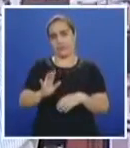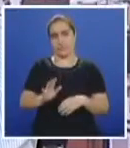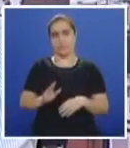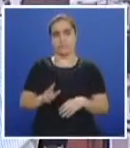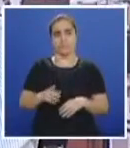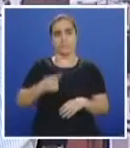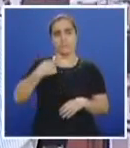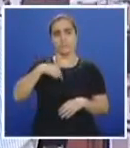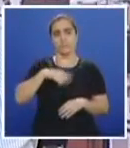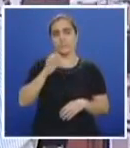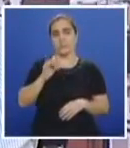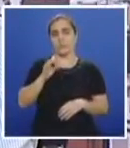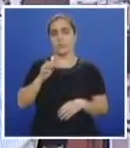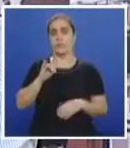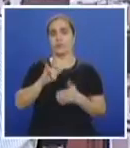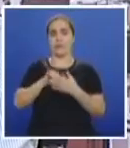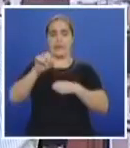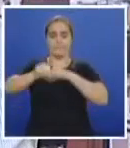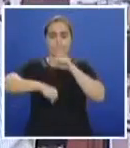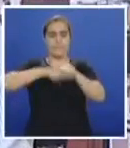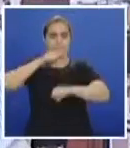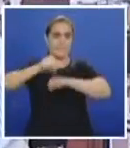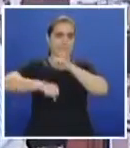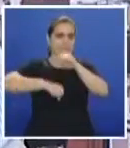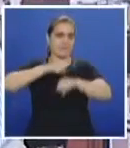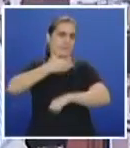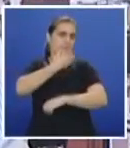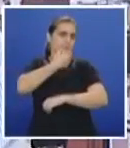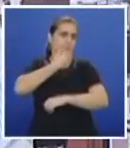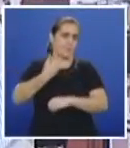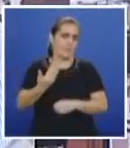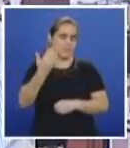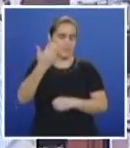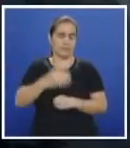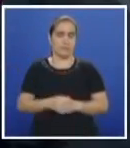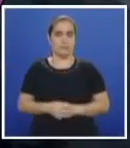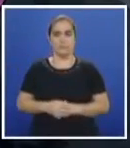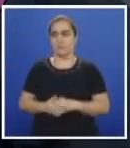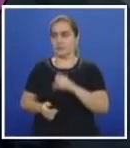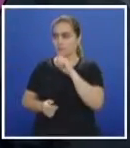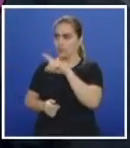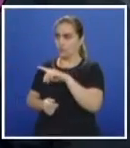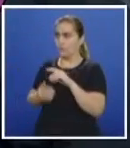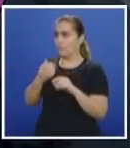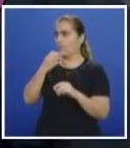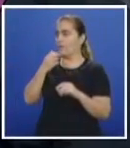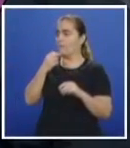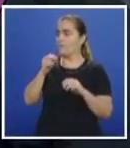Entonces, siempre está como la bici, como esa gran alternativa para movilizarnos. ¿No ha pensado en modalidad virtual?